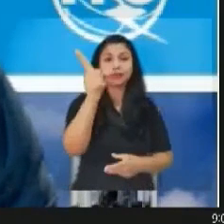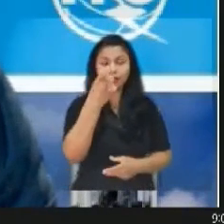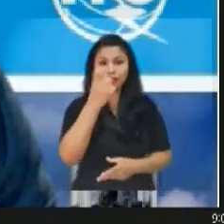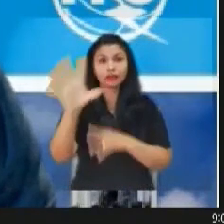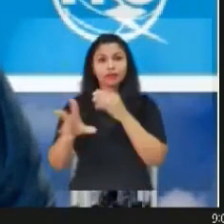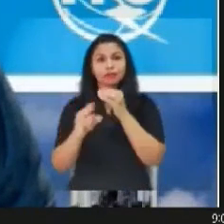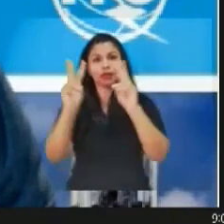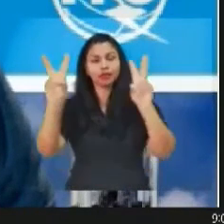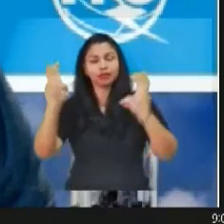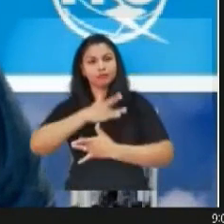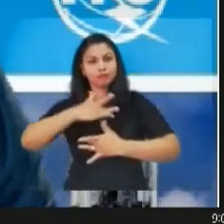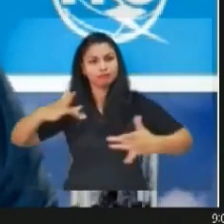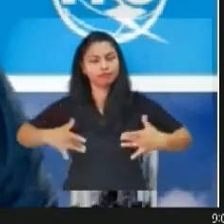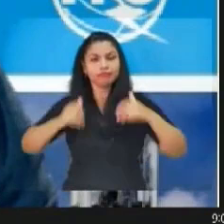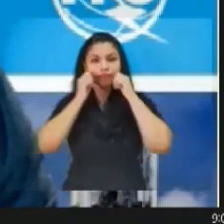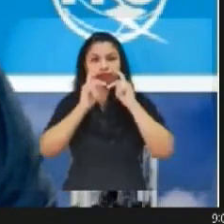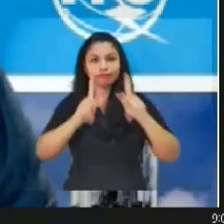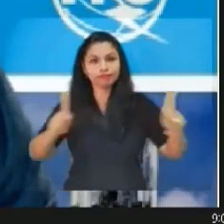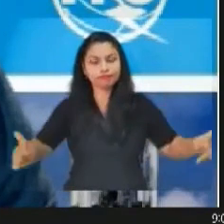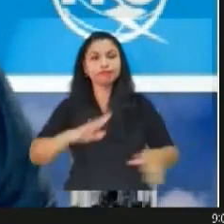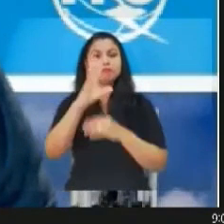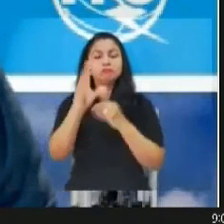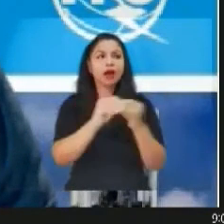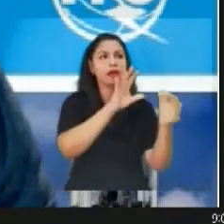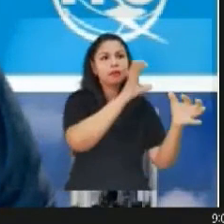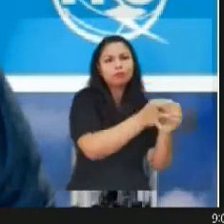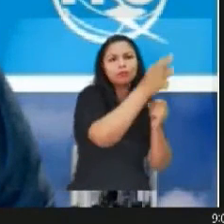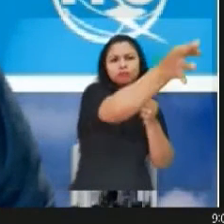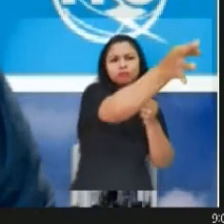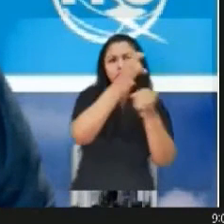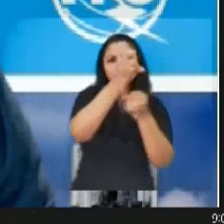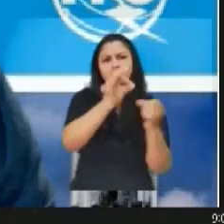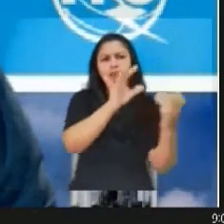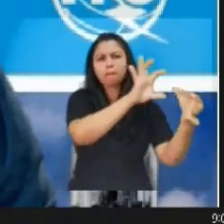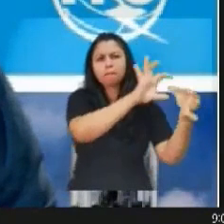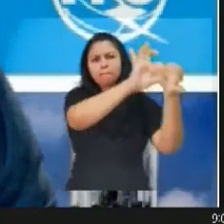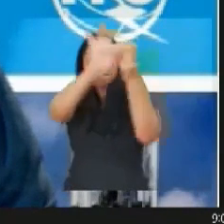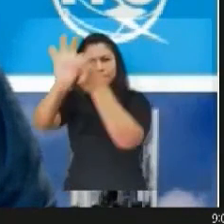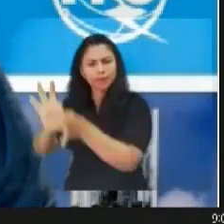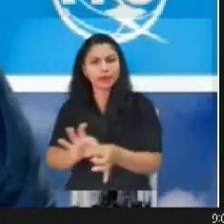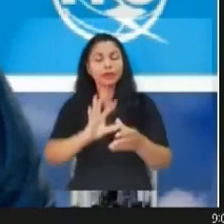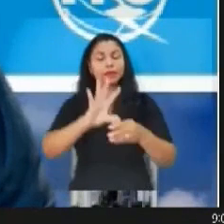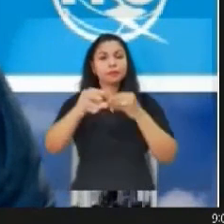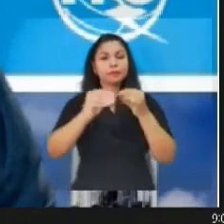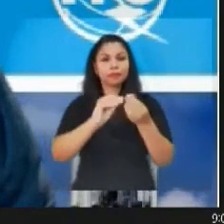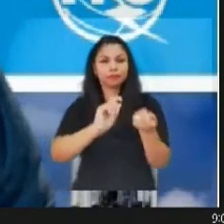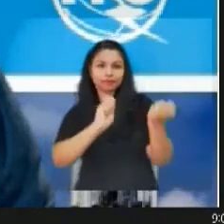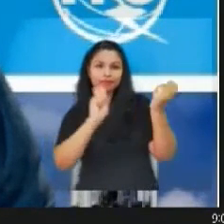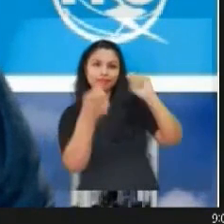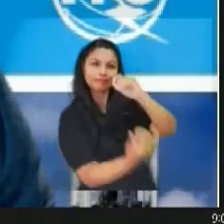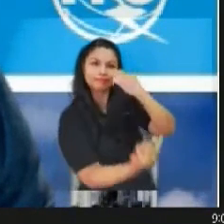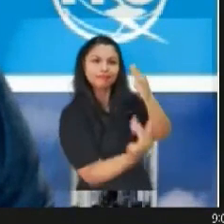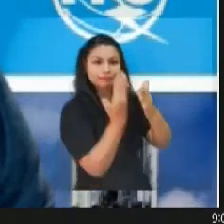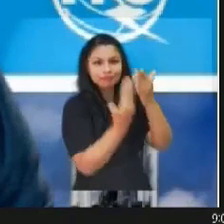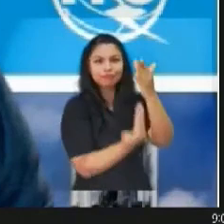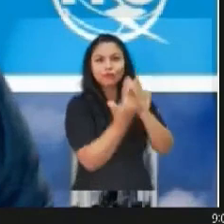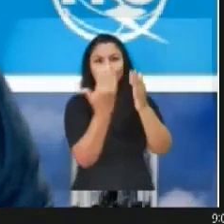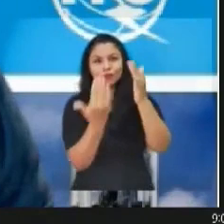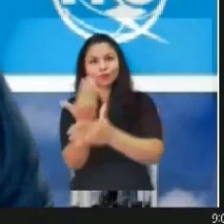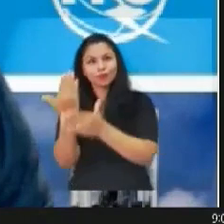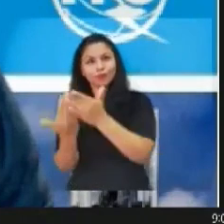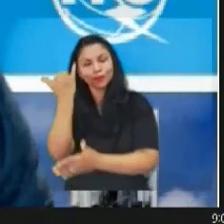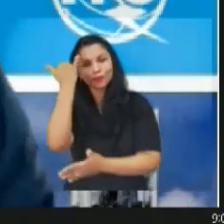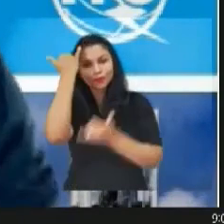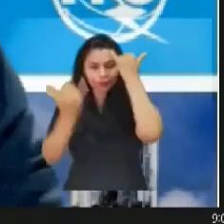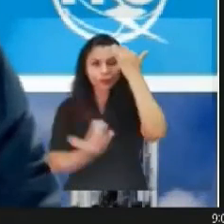la conectividad rural, el papel del espectro para la transformación digital y el progreso de la región en la preparación de la CMR23.